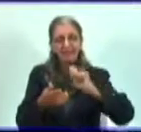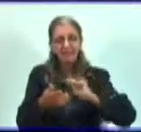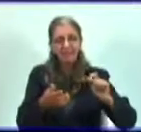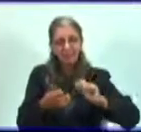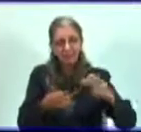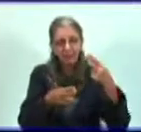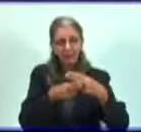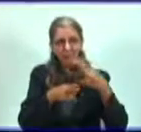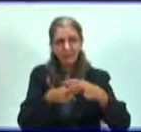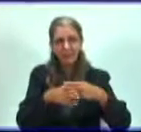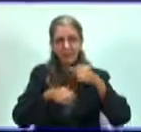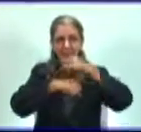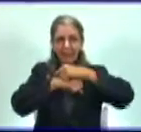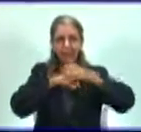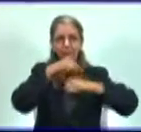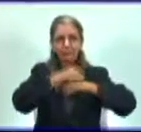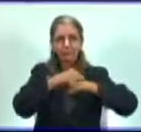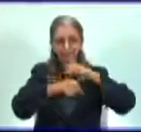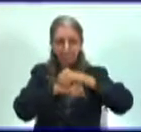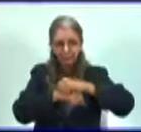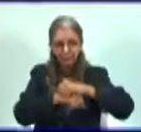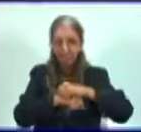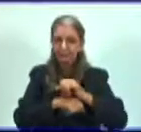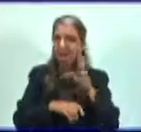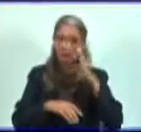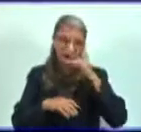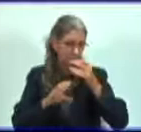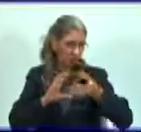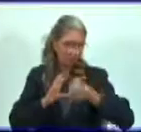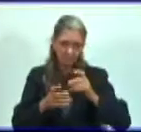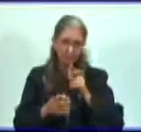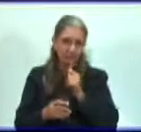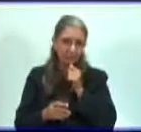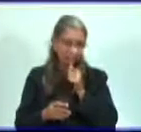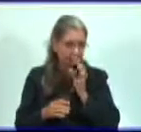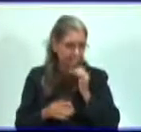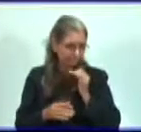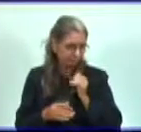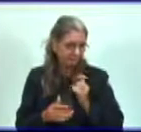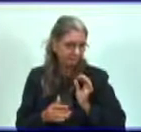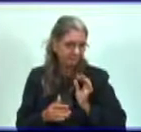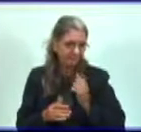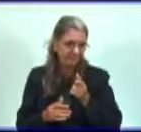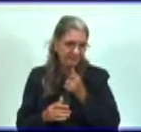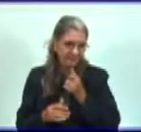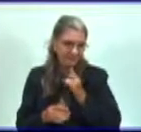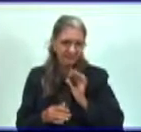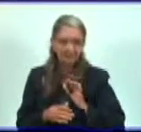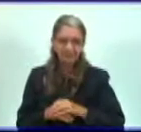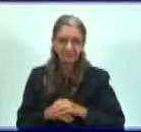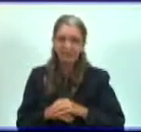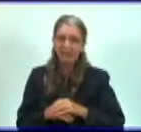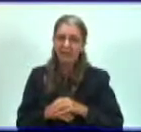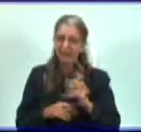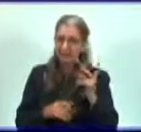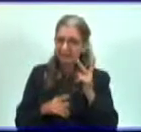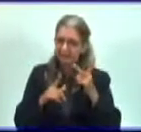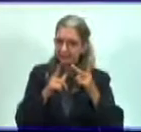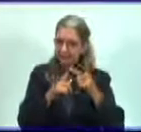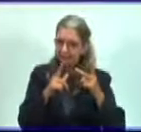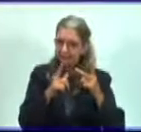¿Alguna duda? Espero que no. Hay una segunda actividad donde tienes que